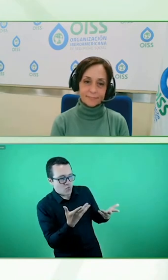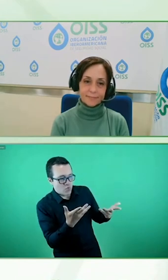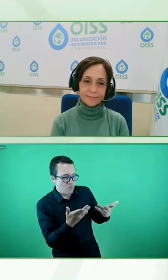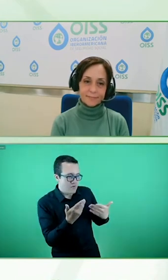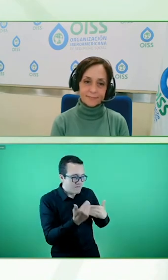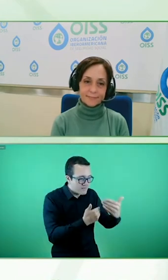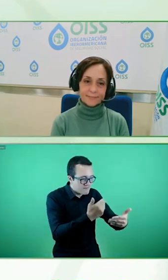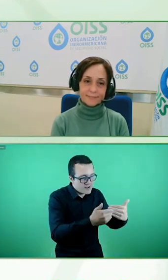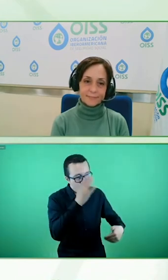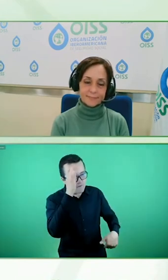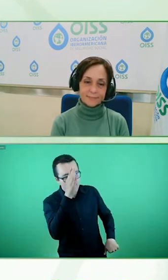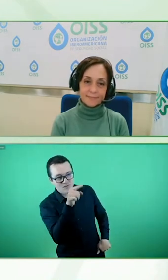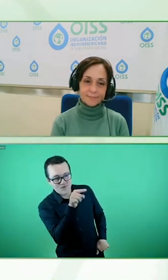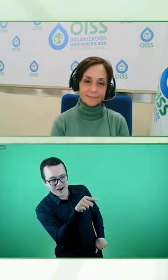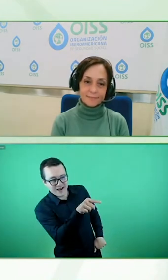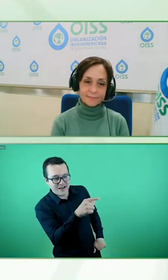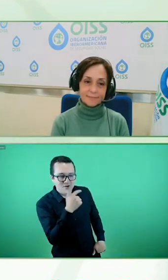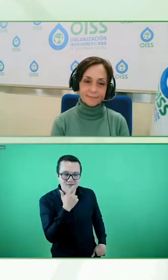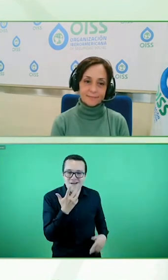ser relevante.